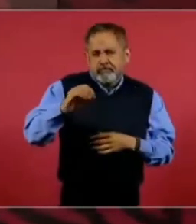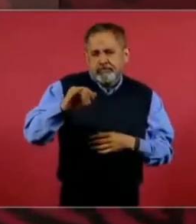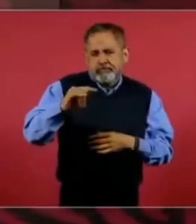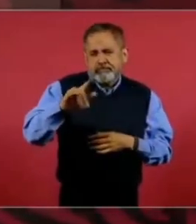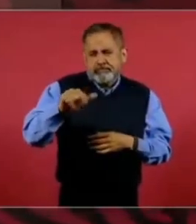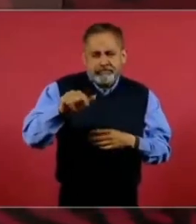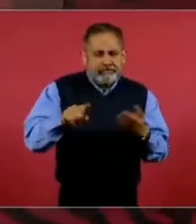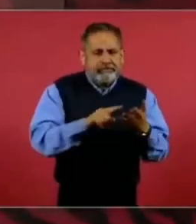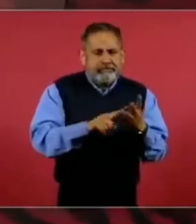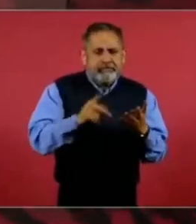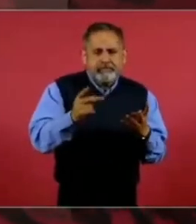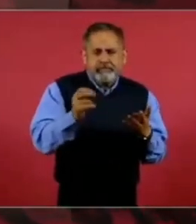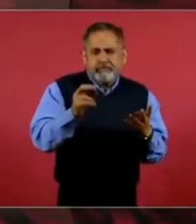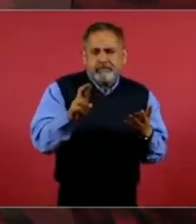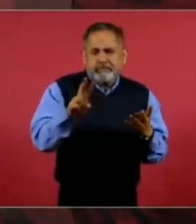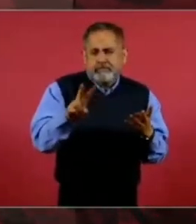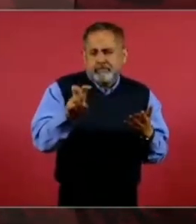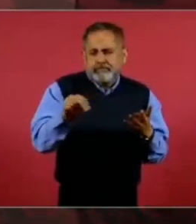el Porvenir,